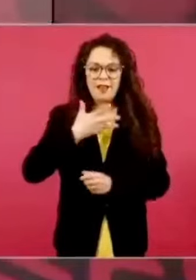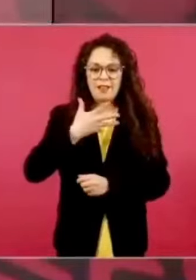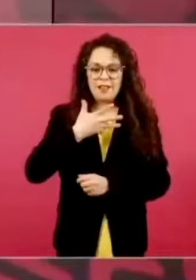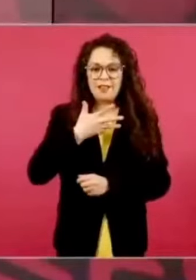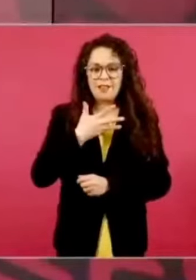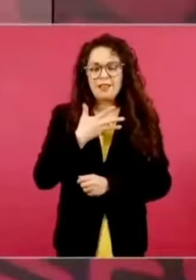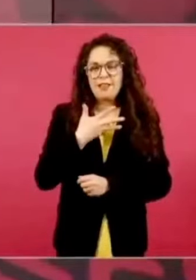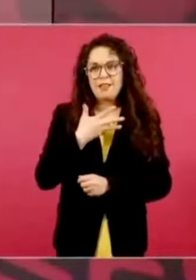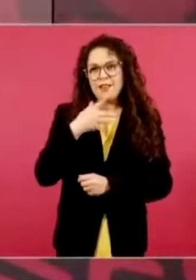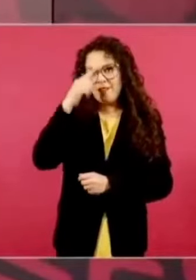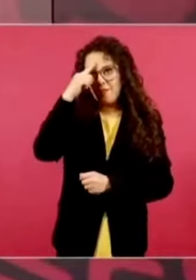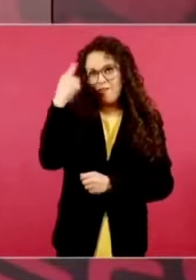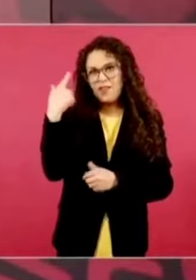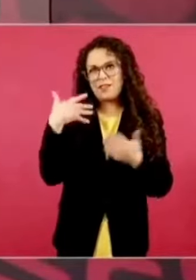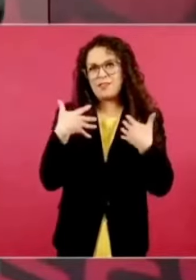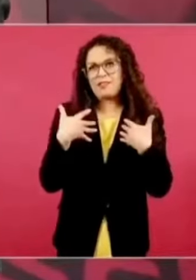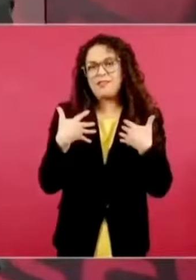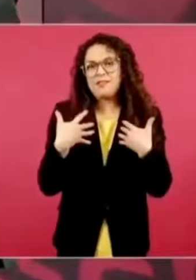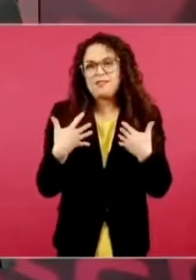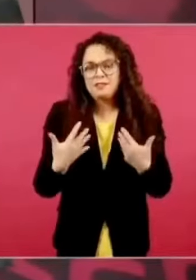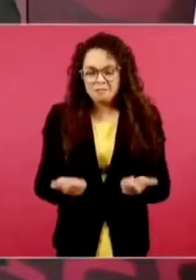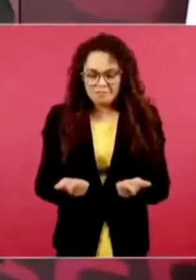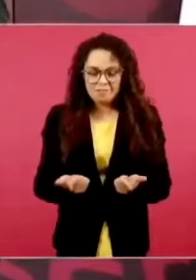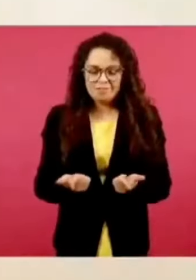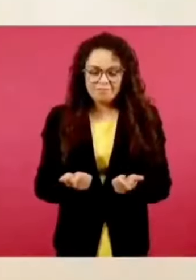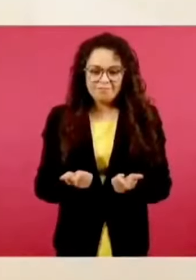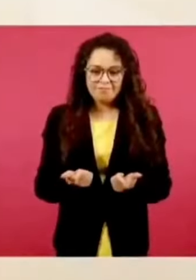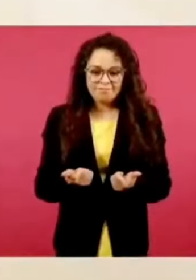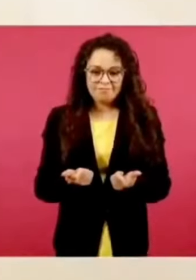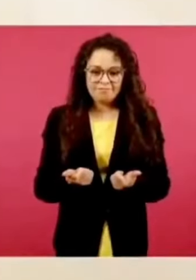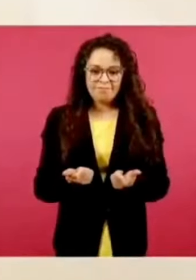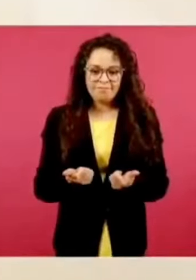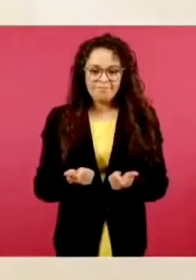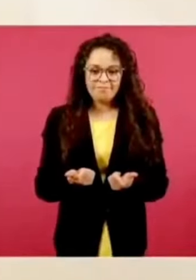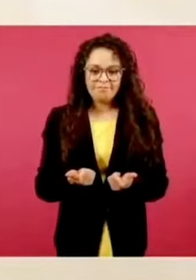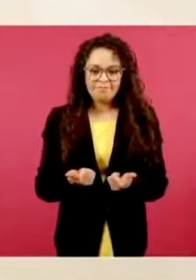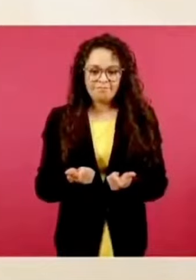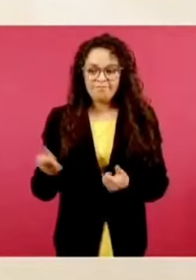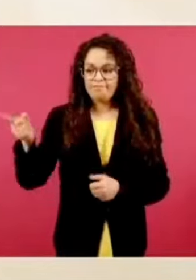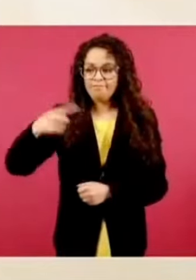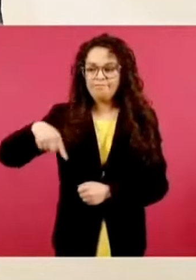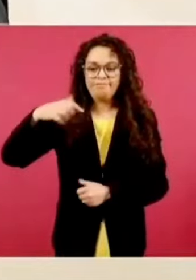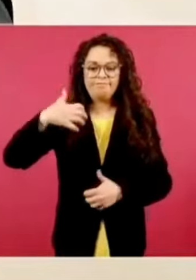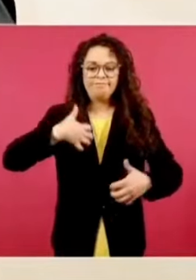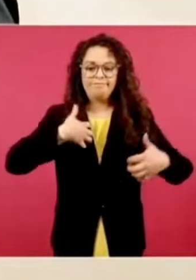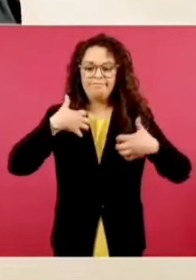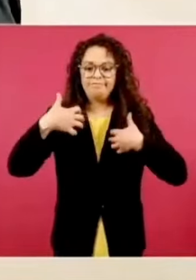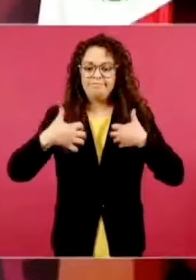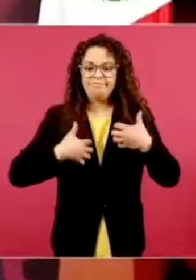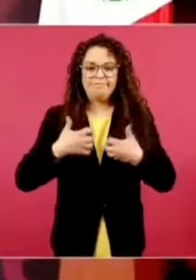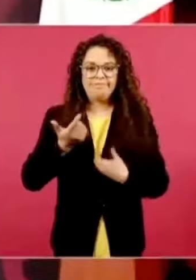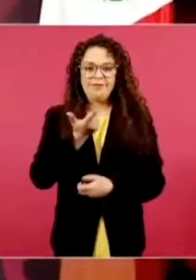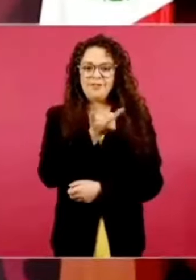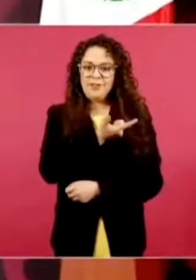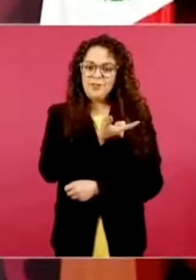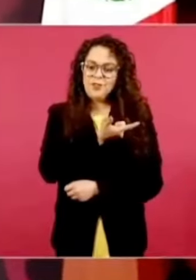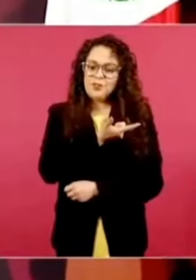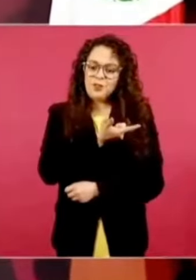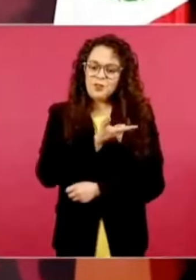Que no les guste, hay quienes ya